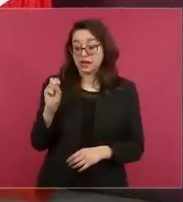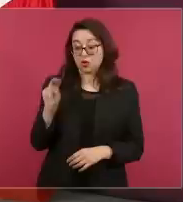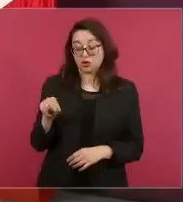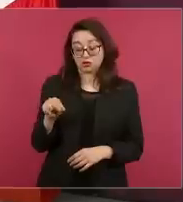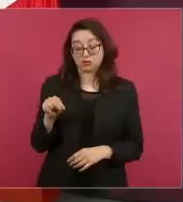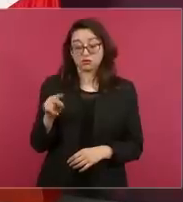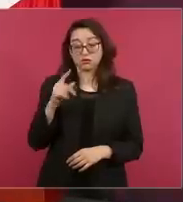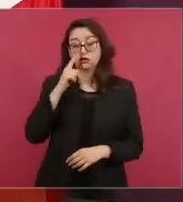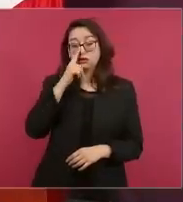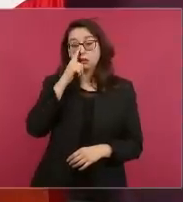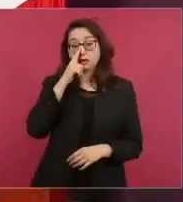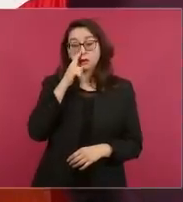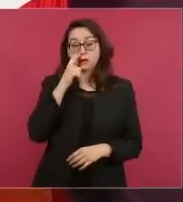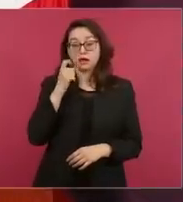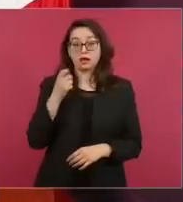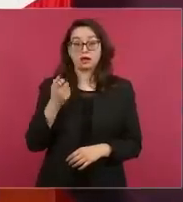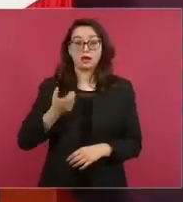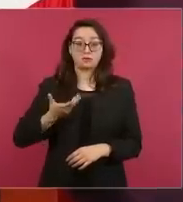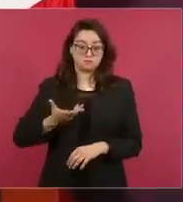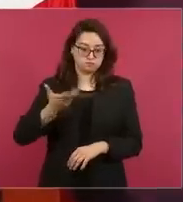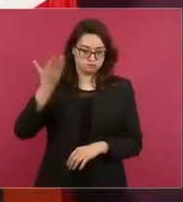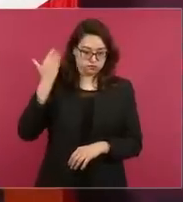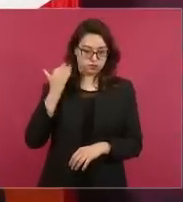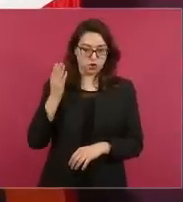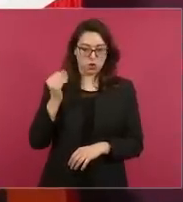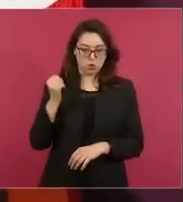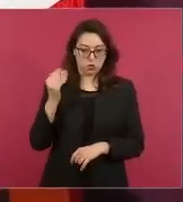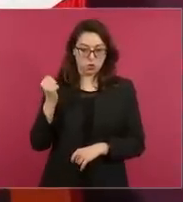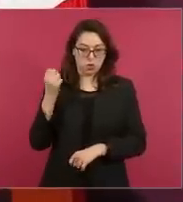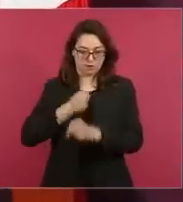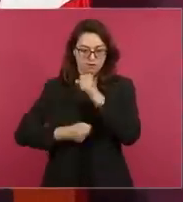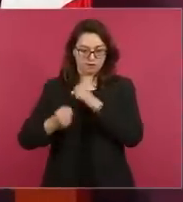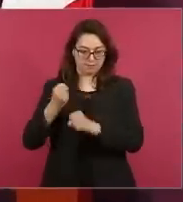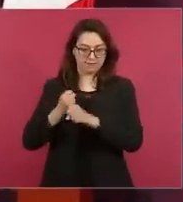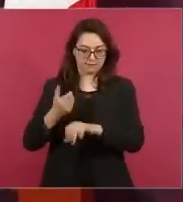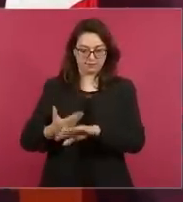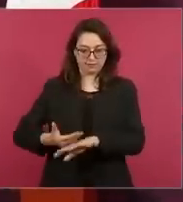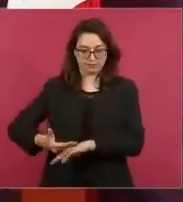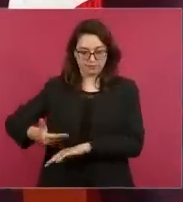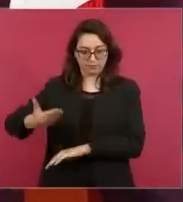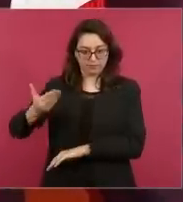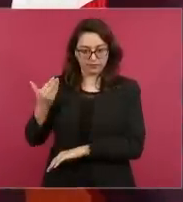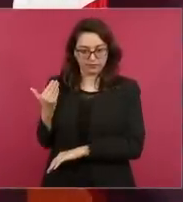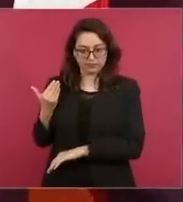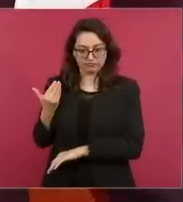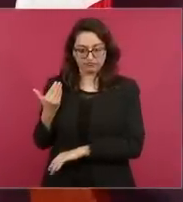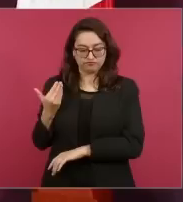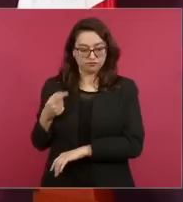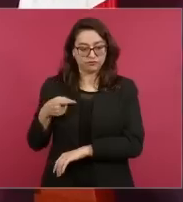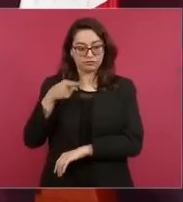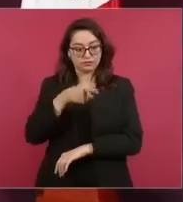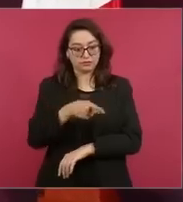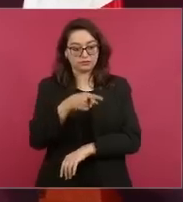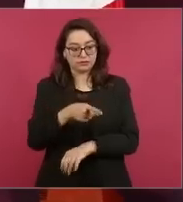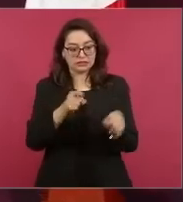dirigiendo acciones de tortura.